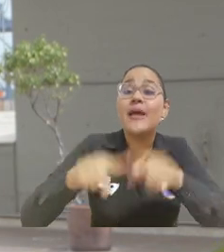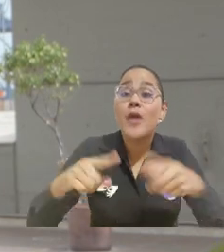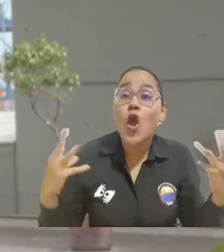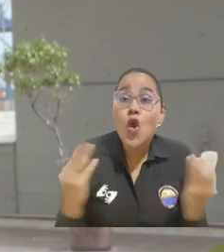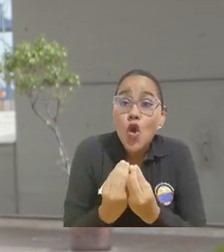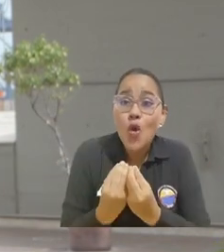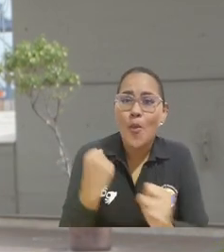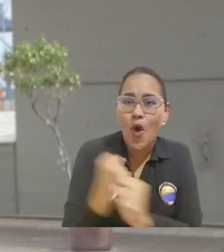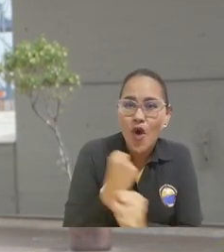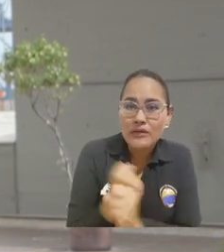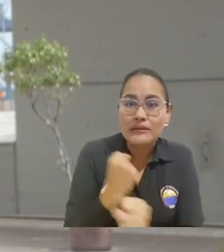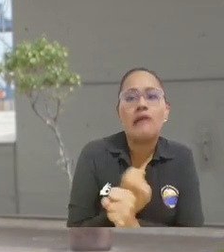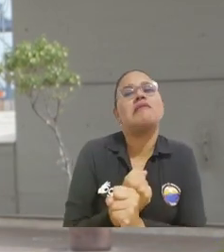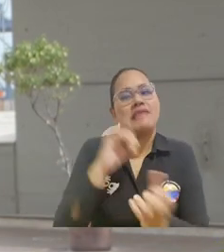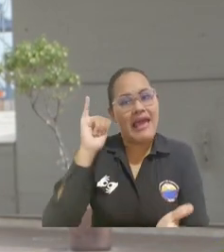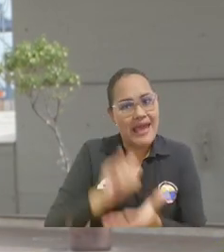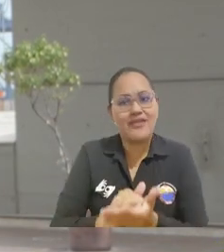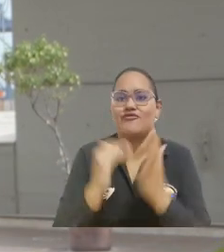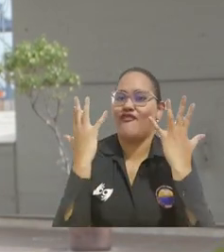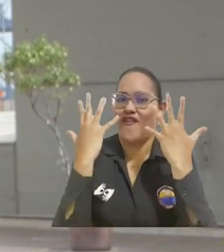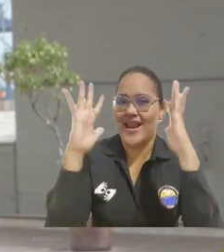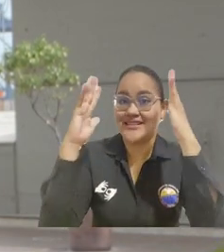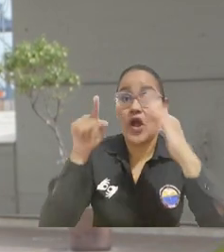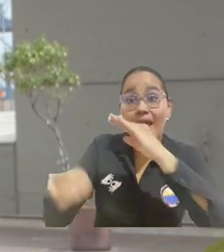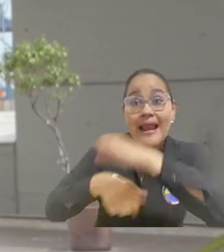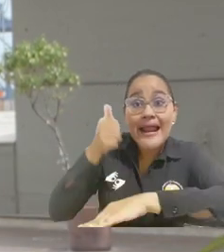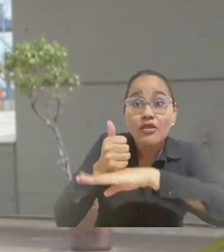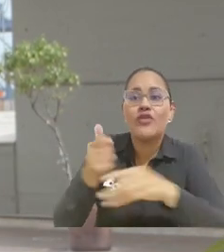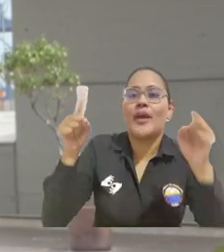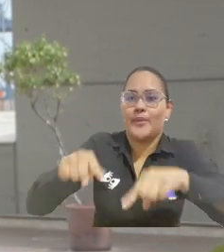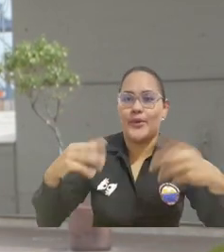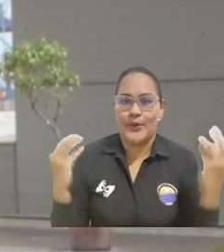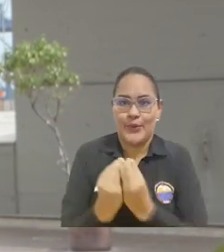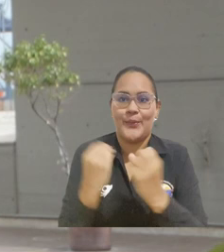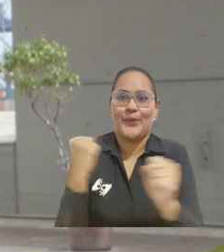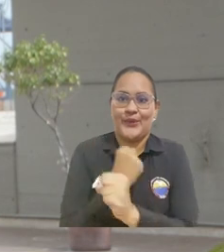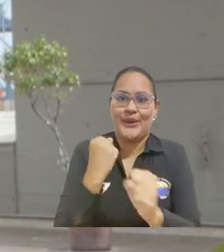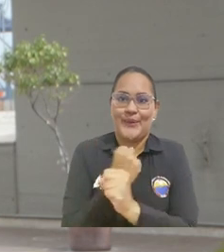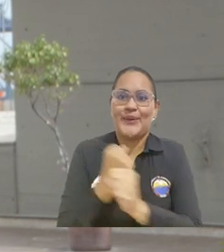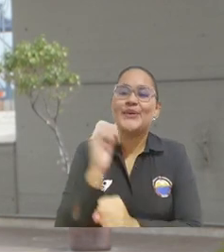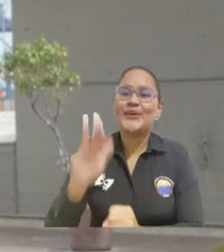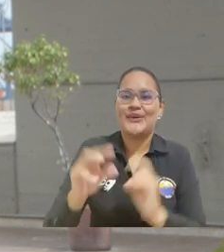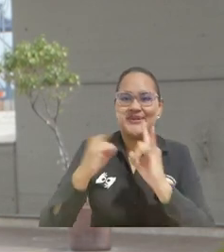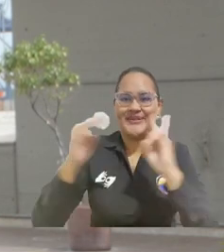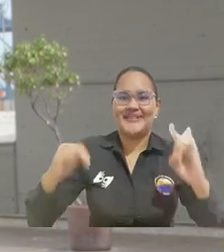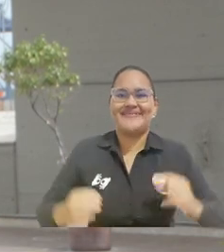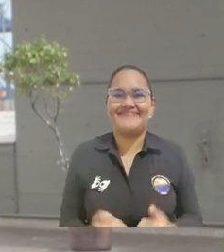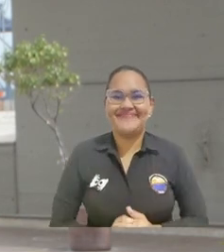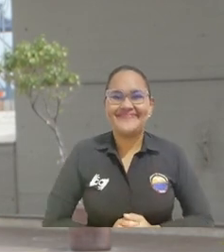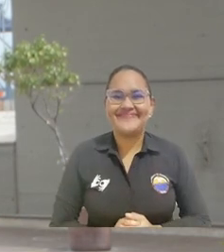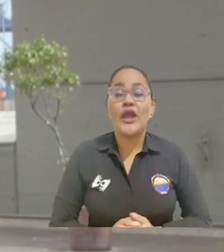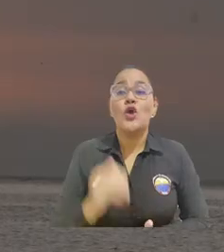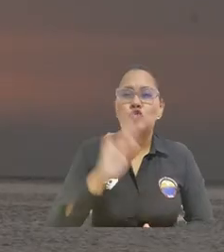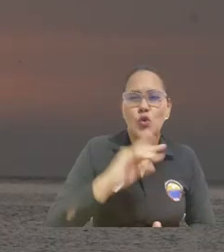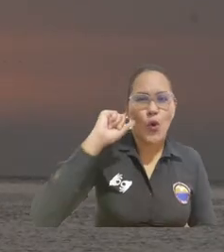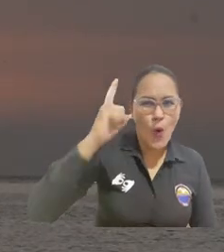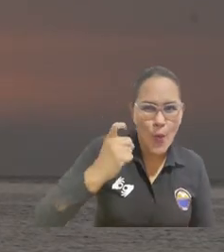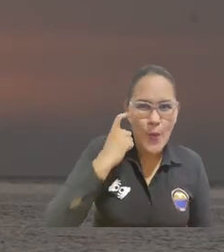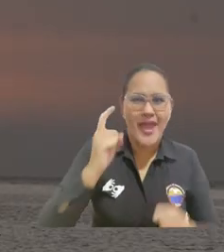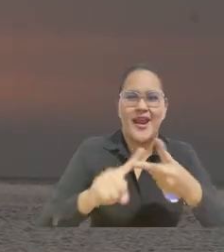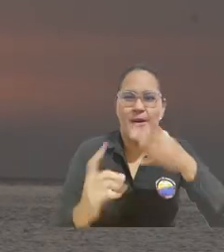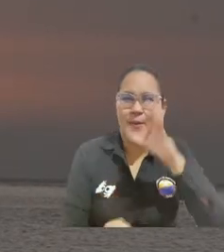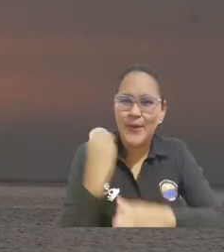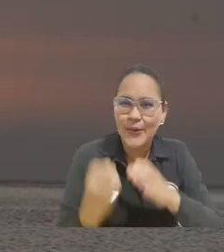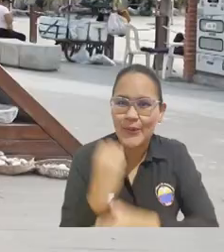en la Universidad del Magdalena. Por eso, mis felicitaciones para él como rector y para todo el equipo de trabajo de la Universidad del Magdalena. Los